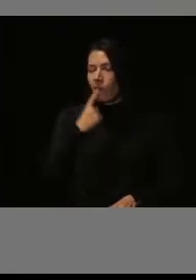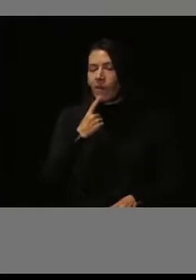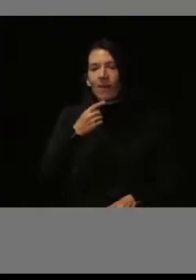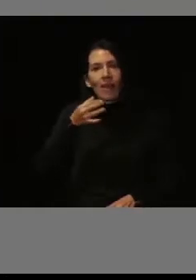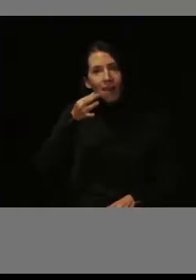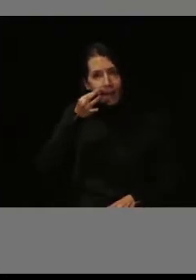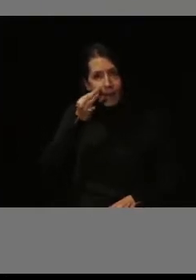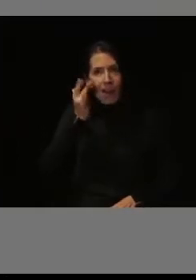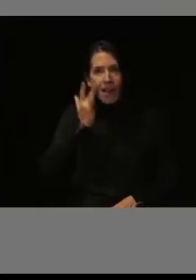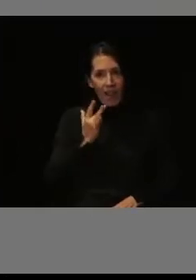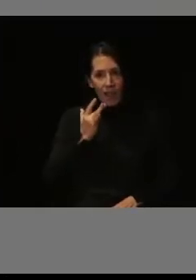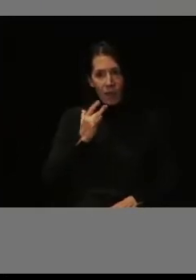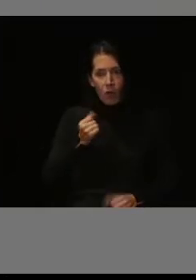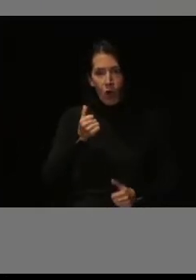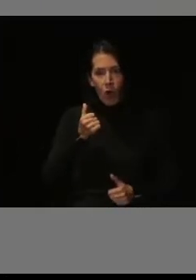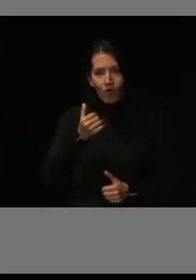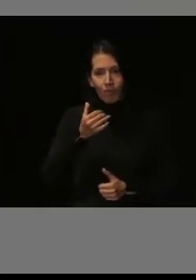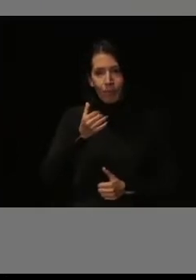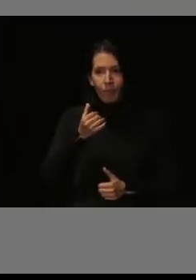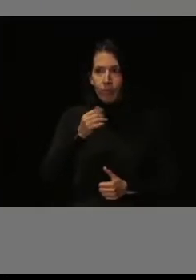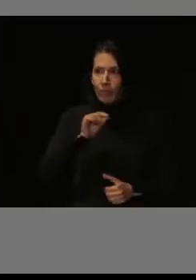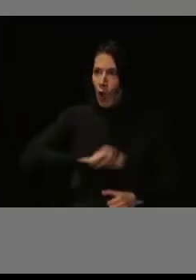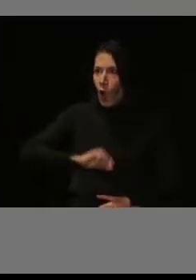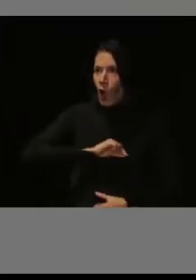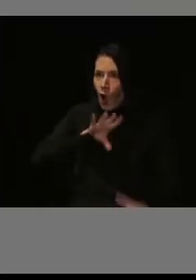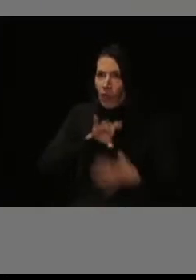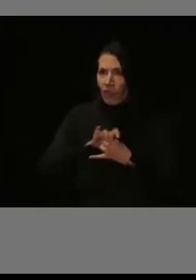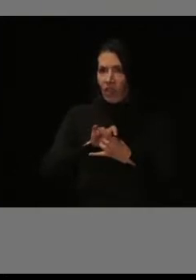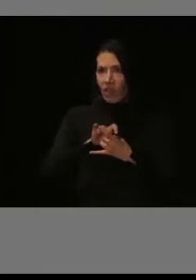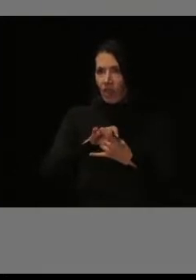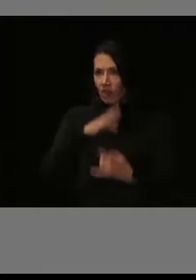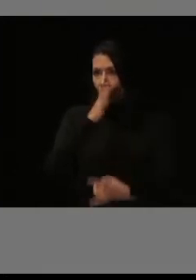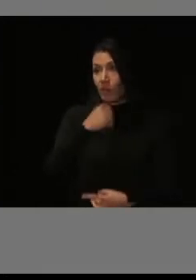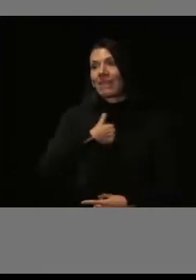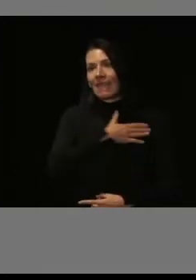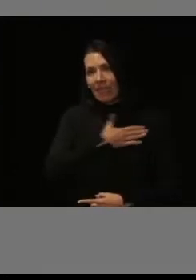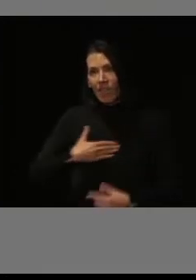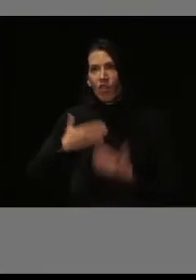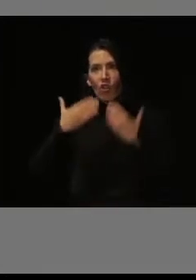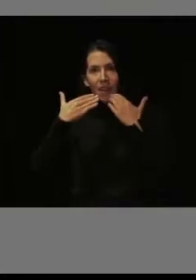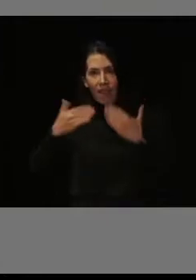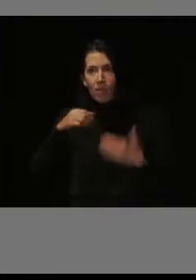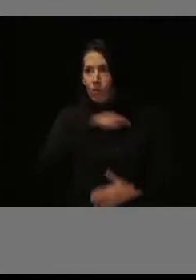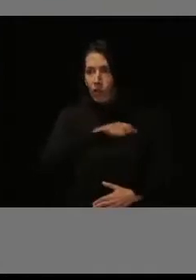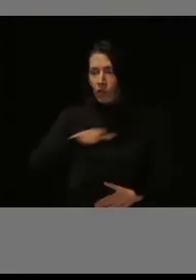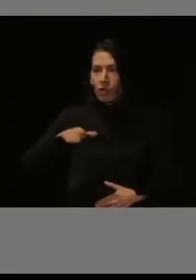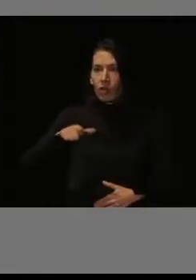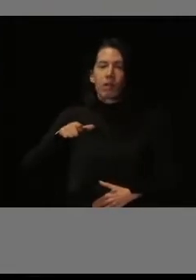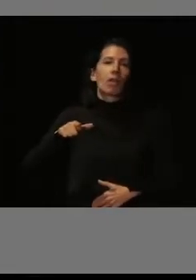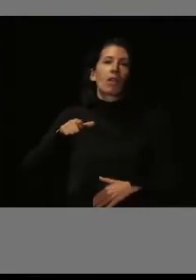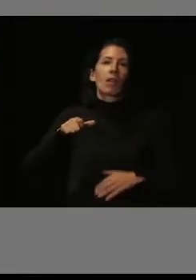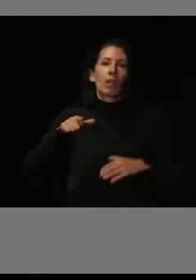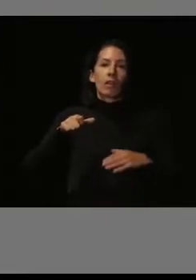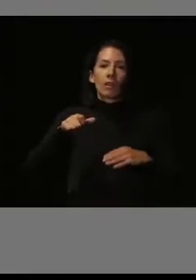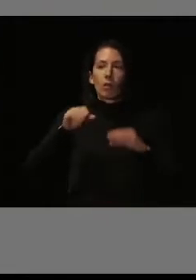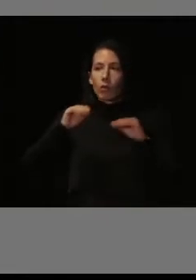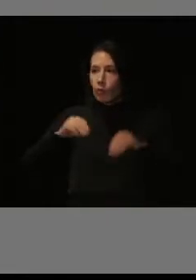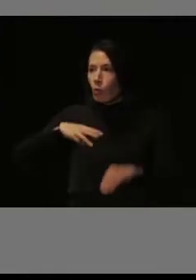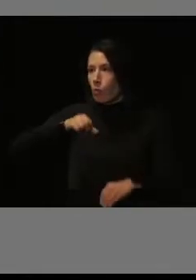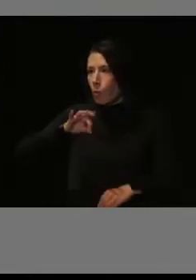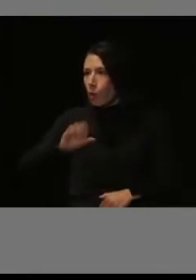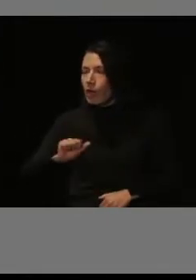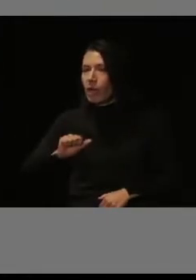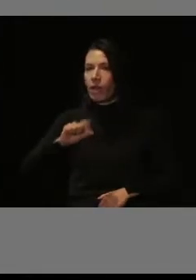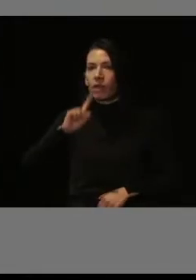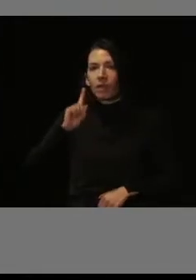implicadas con esta causa. Y desde aquí de verdad quiero agradecerle a todas las personas, a Jesús Mora, a Patricia Orden,